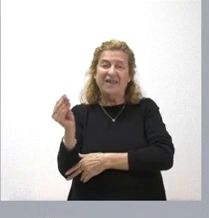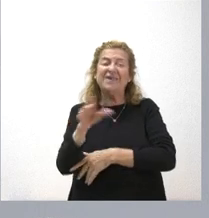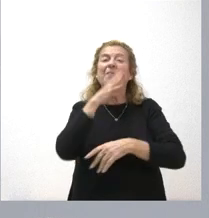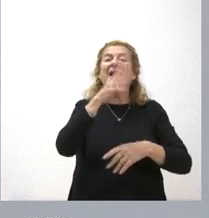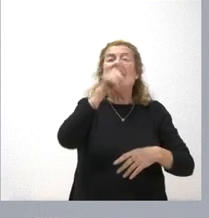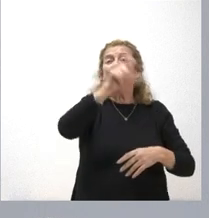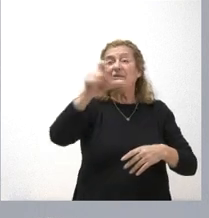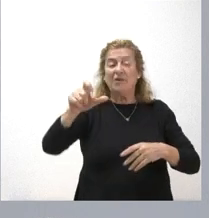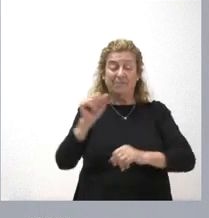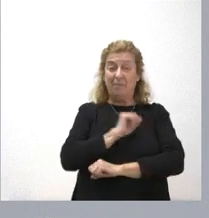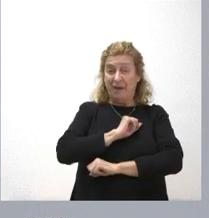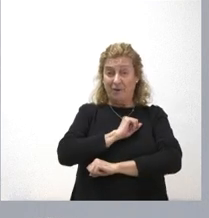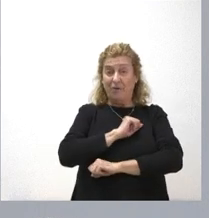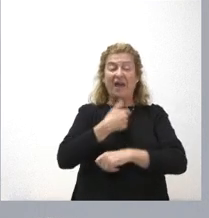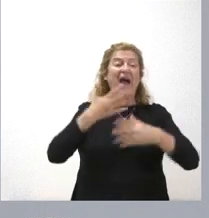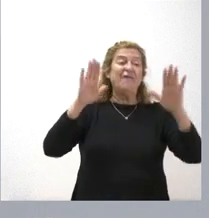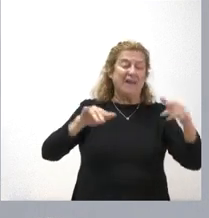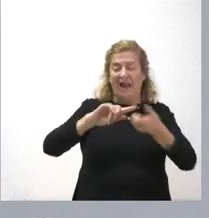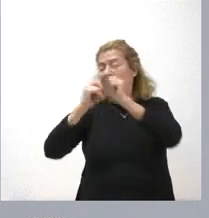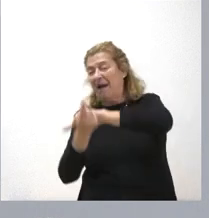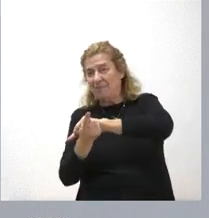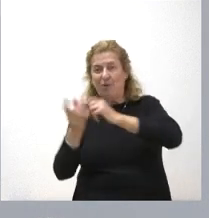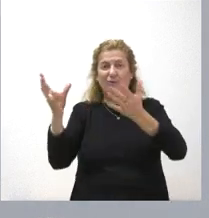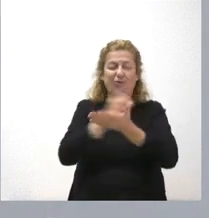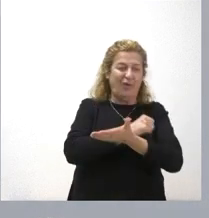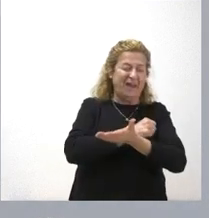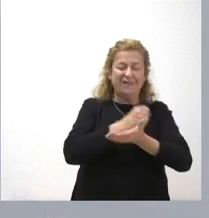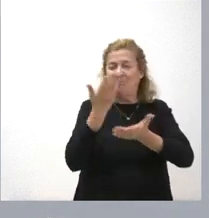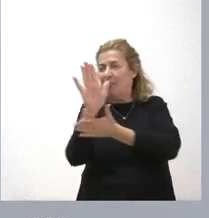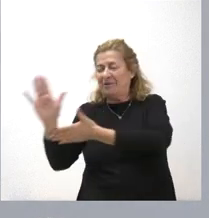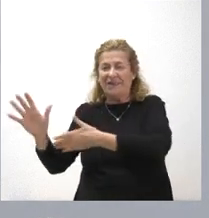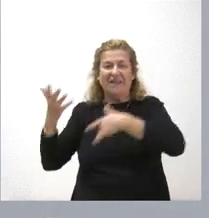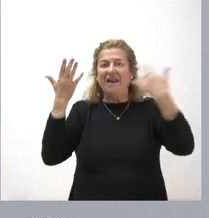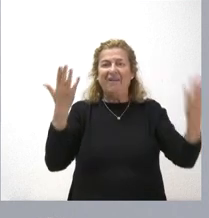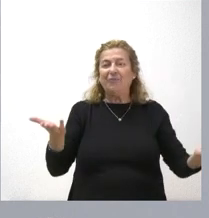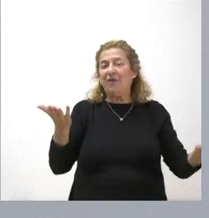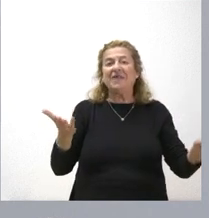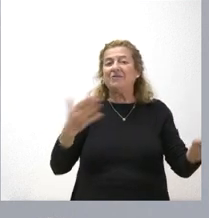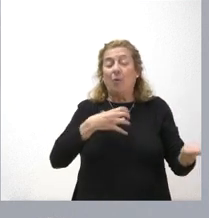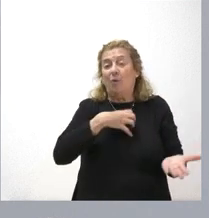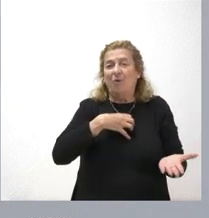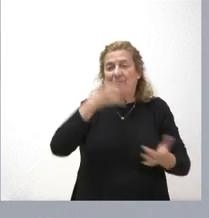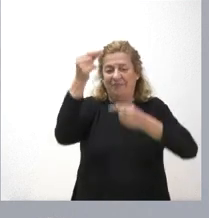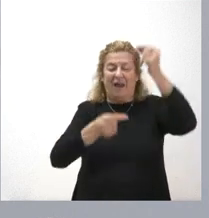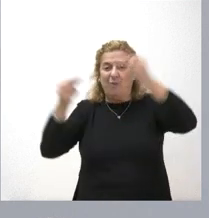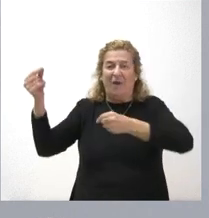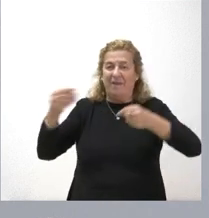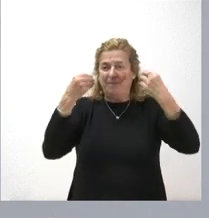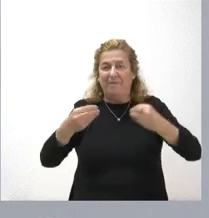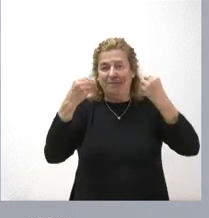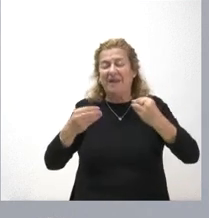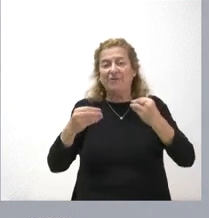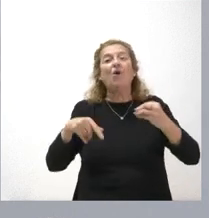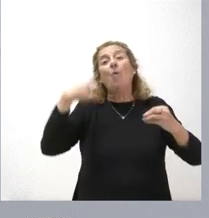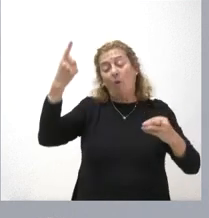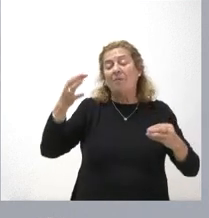personas en desempleo y finalmente han sido otras diferentes que es dar continuidad a las que había y por tanto ajustaremos lógicamente las